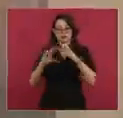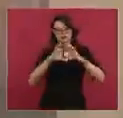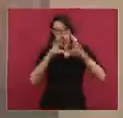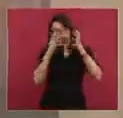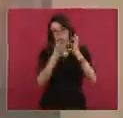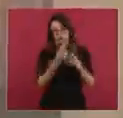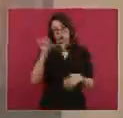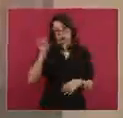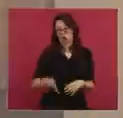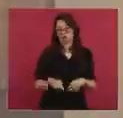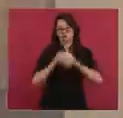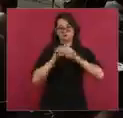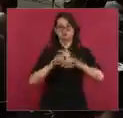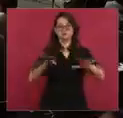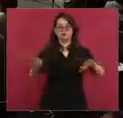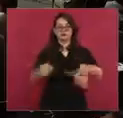conocer hoy en la mañana.